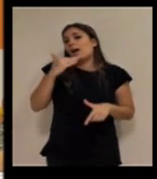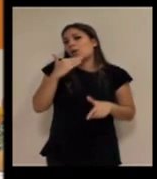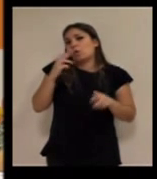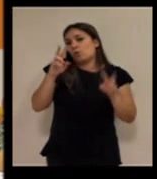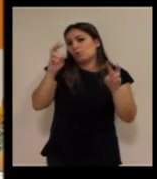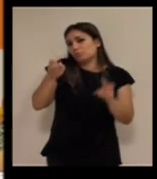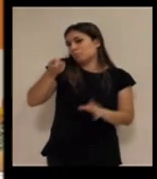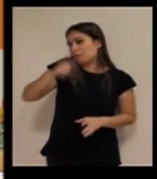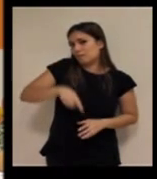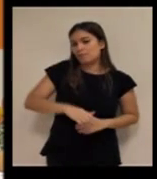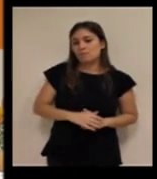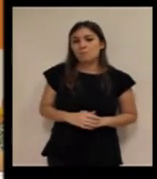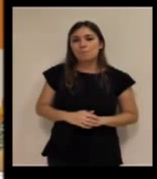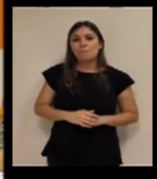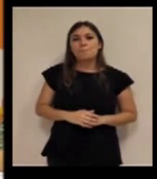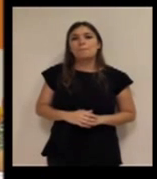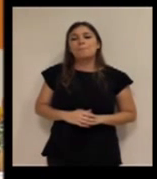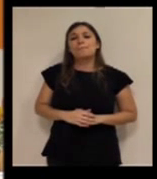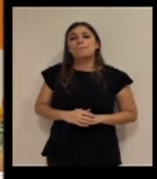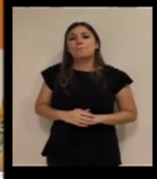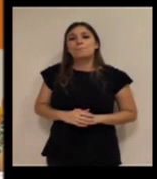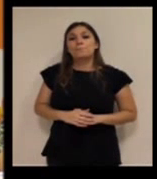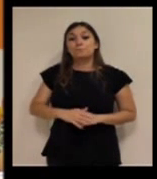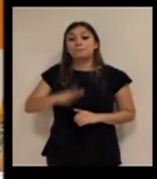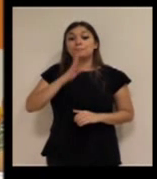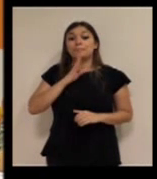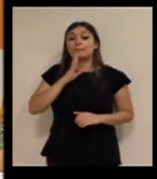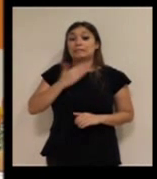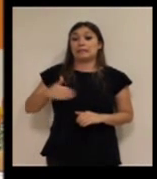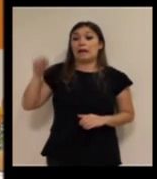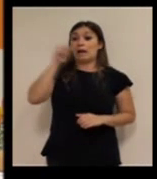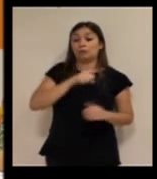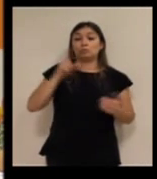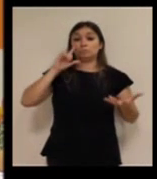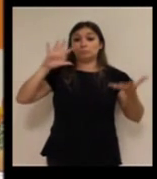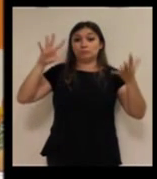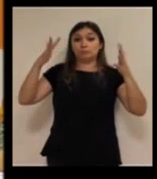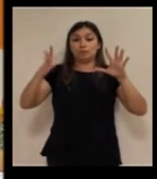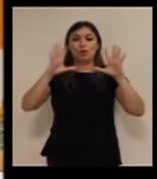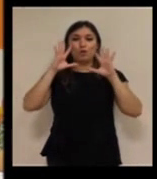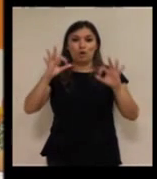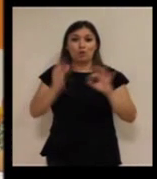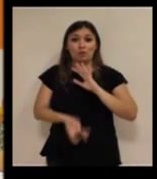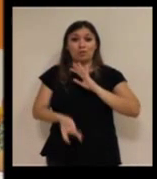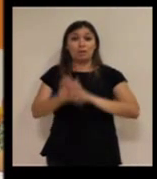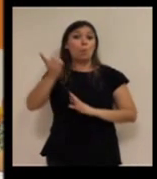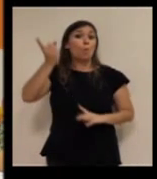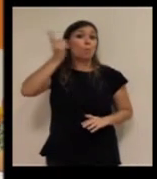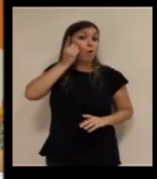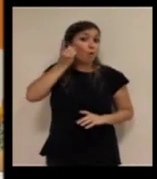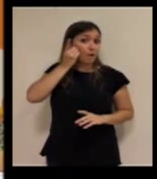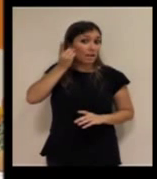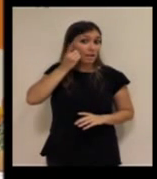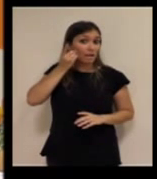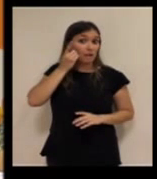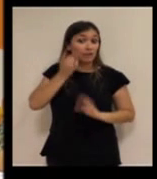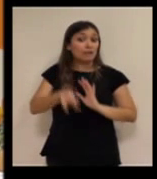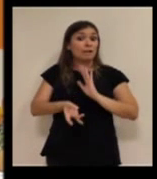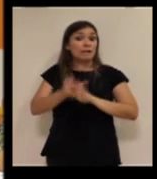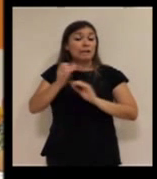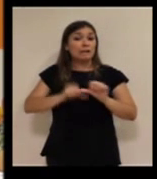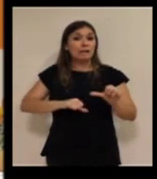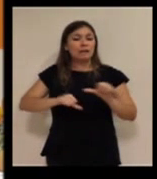parecido. Y en todos estos años de evolución, evidentemente, la aparición de la telefonía móvil nos da pie